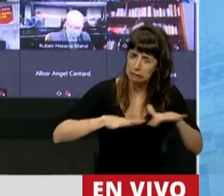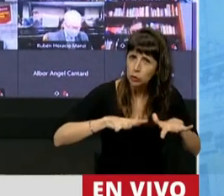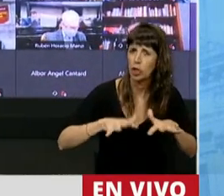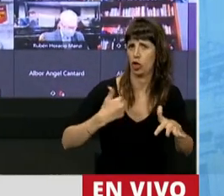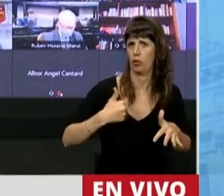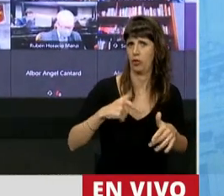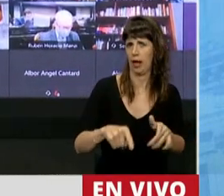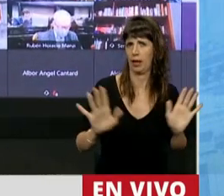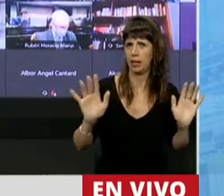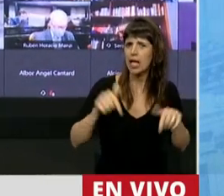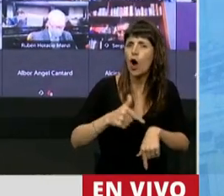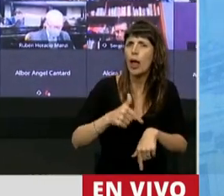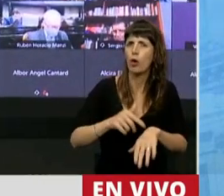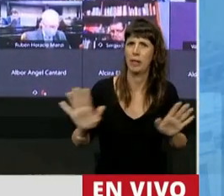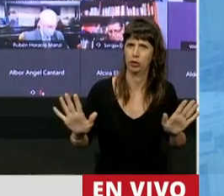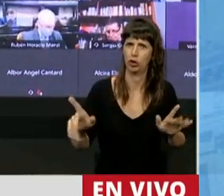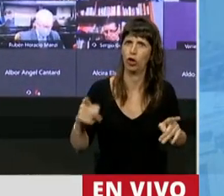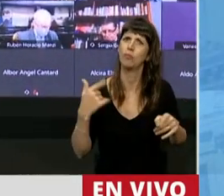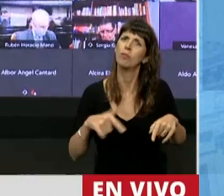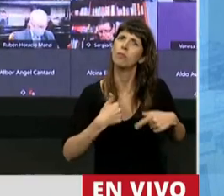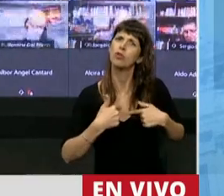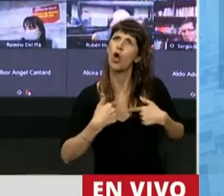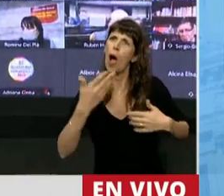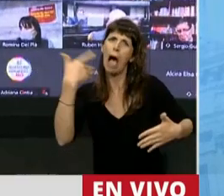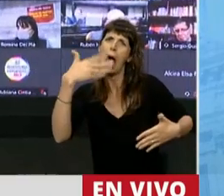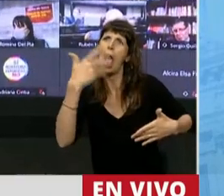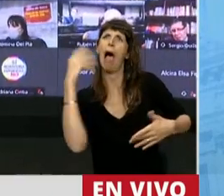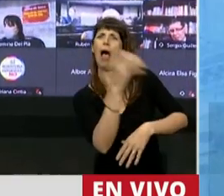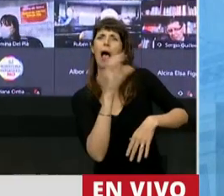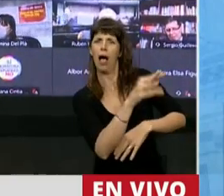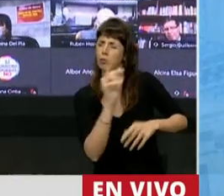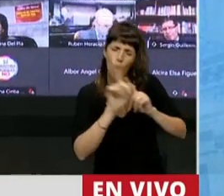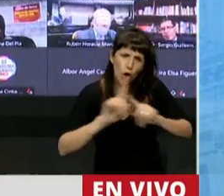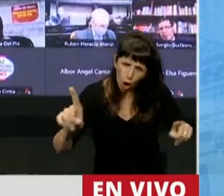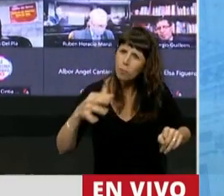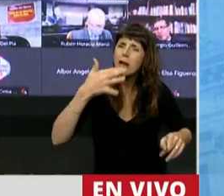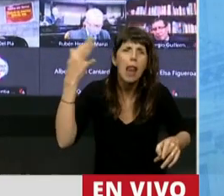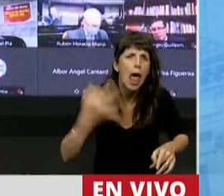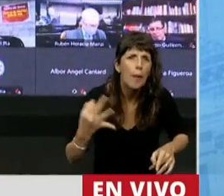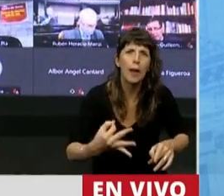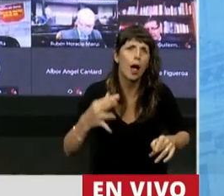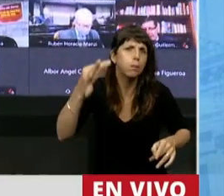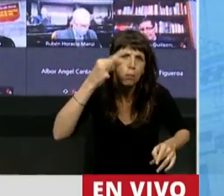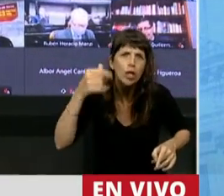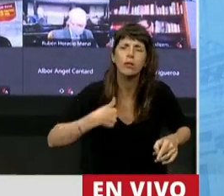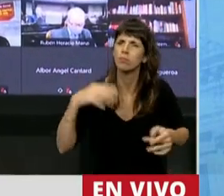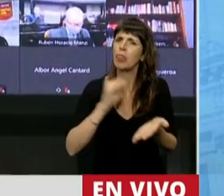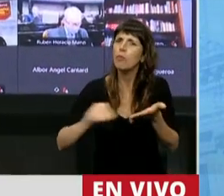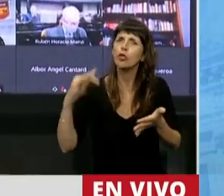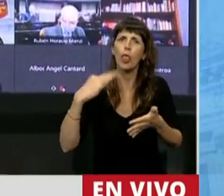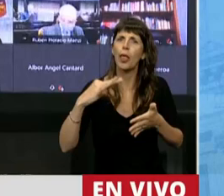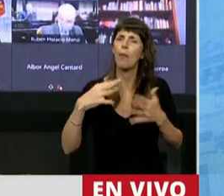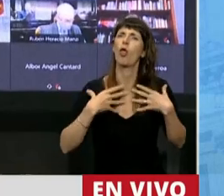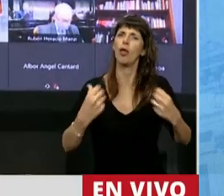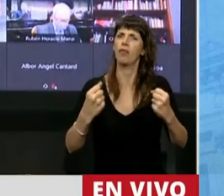radicalizando. La realidad está demostrando que los diputados tenemos que defender la Constitución y el